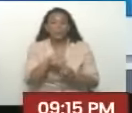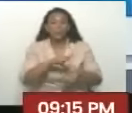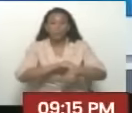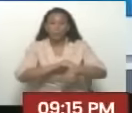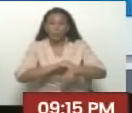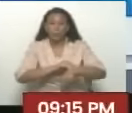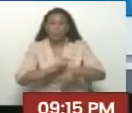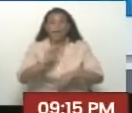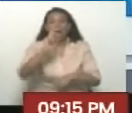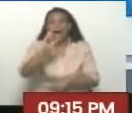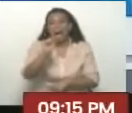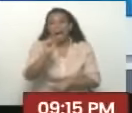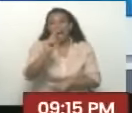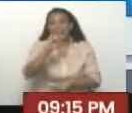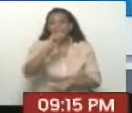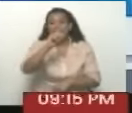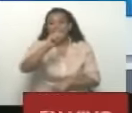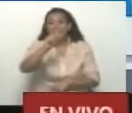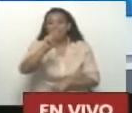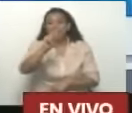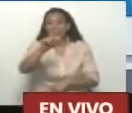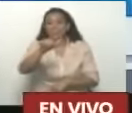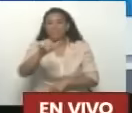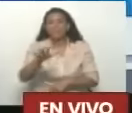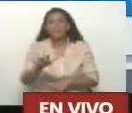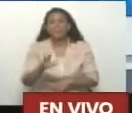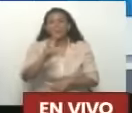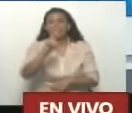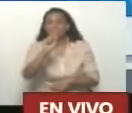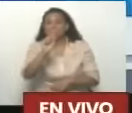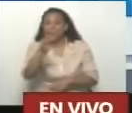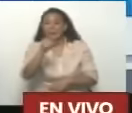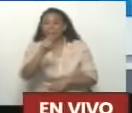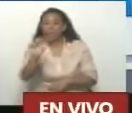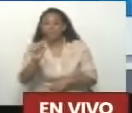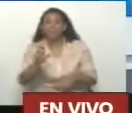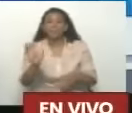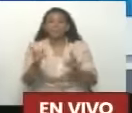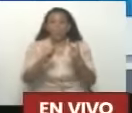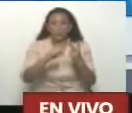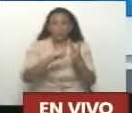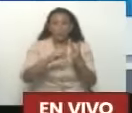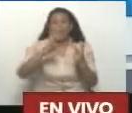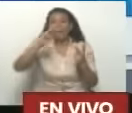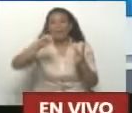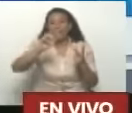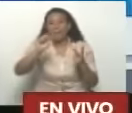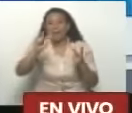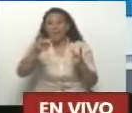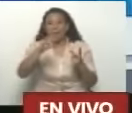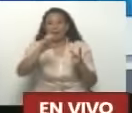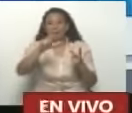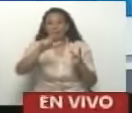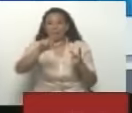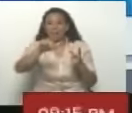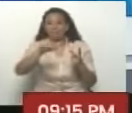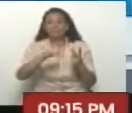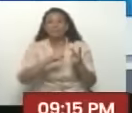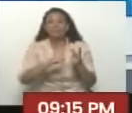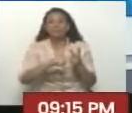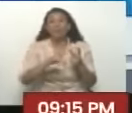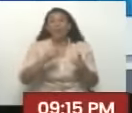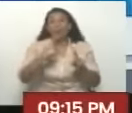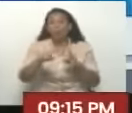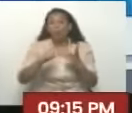doctora Ariadne Vargas, la doctora Maralis Pérez, y tenemos también a un